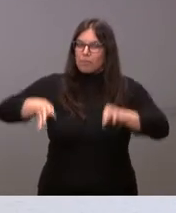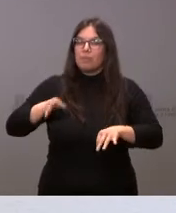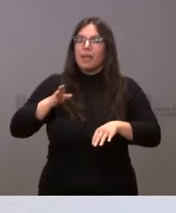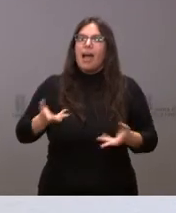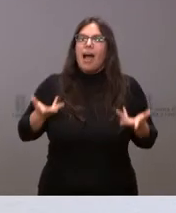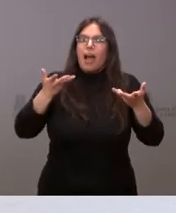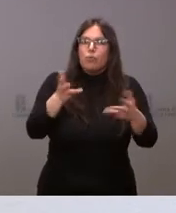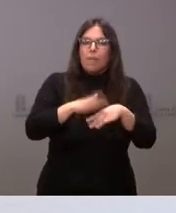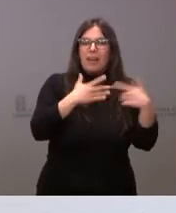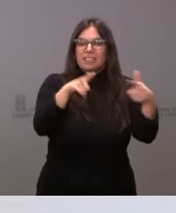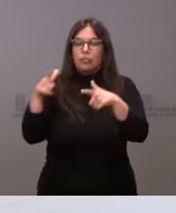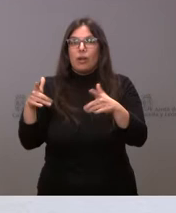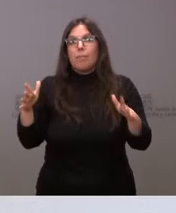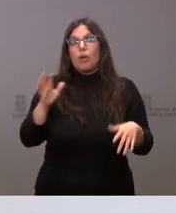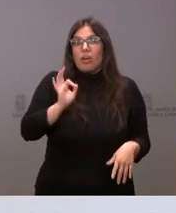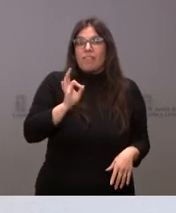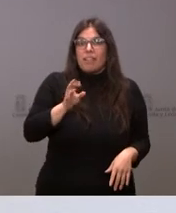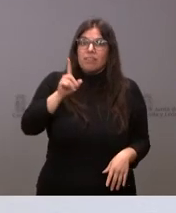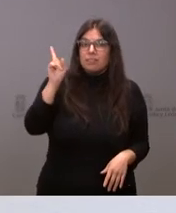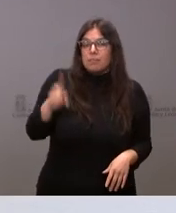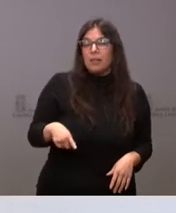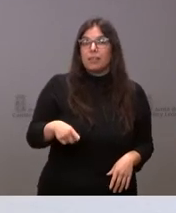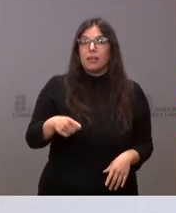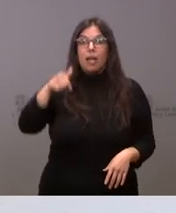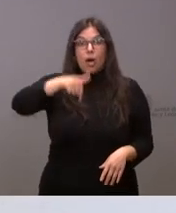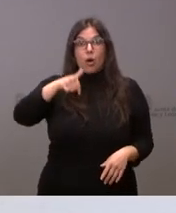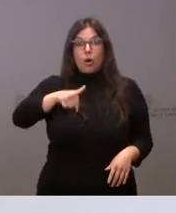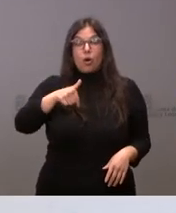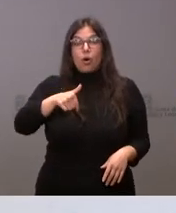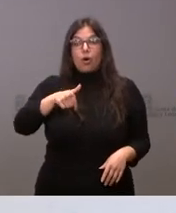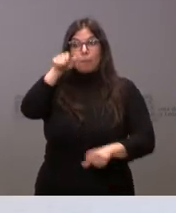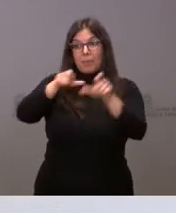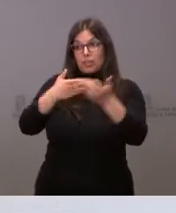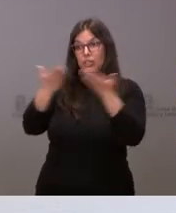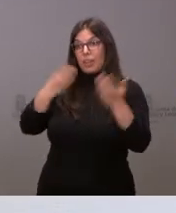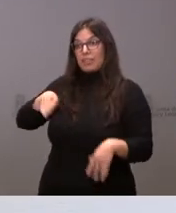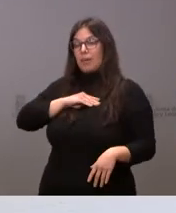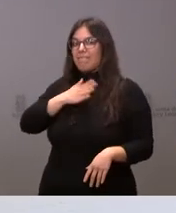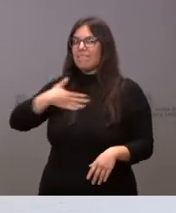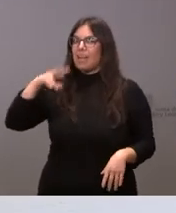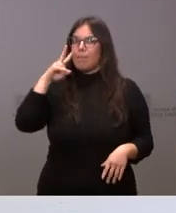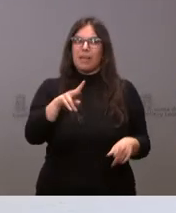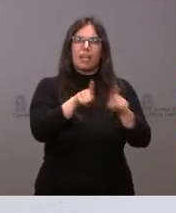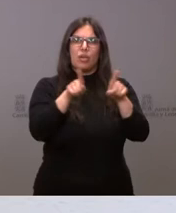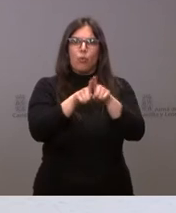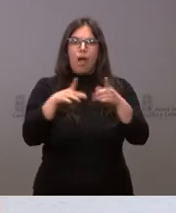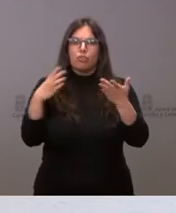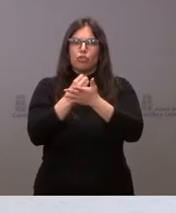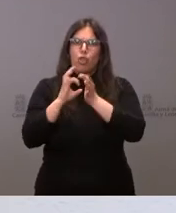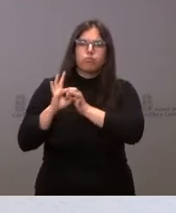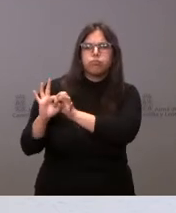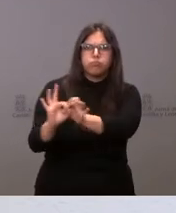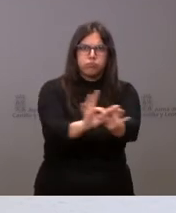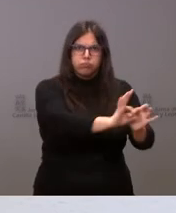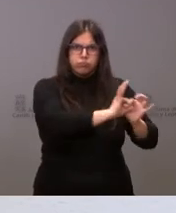los sectores implicados. Pero no es menos cierto que lo que hoy esperaba la población española era un cierre de filas de todos los que